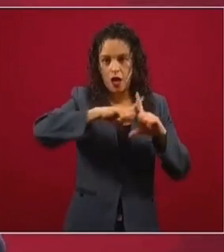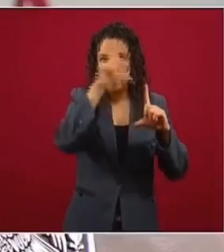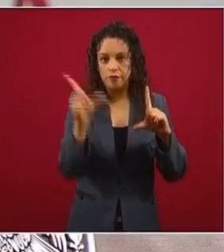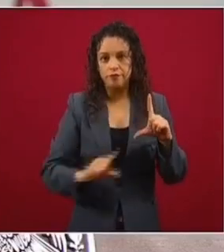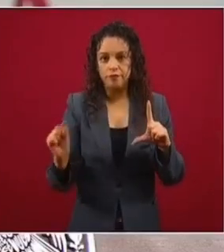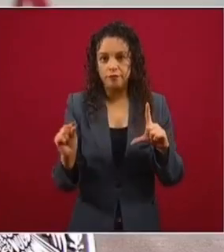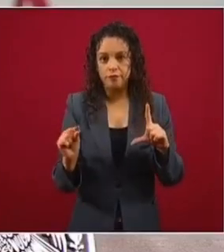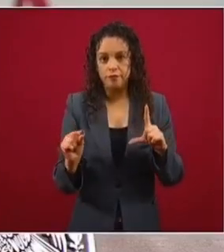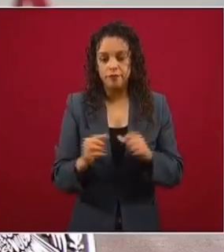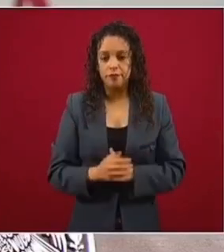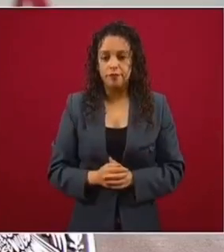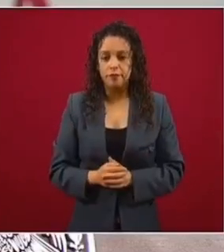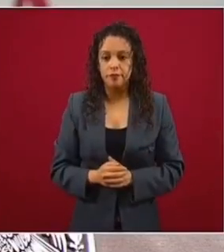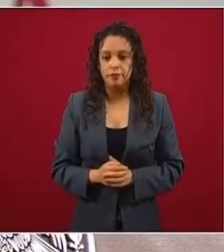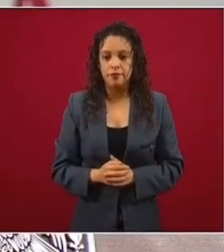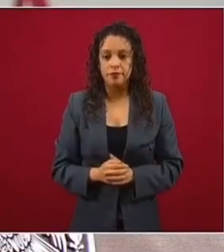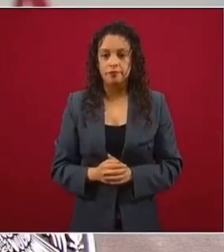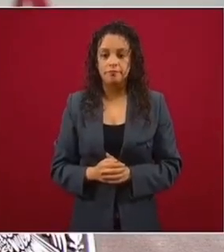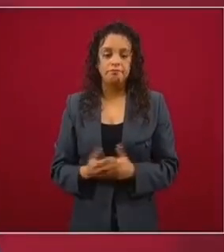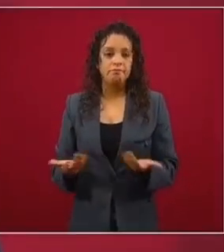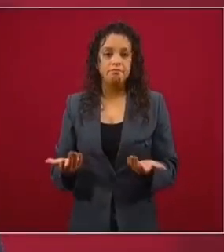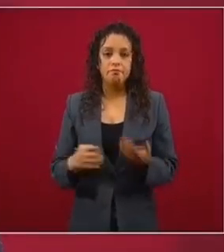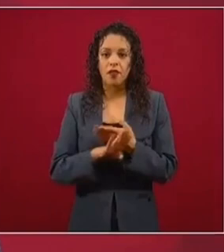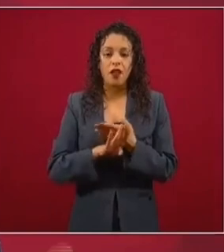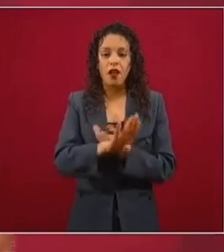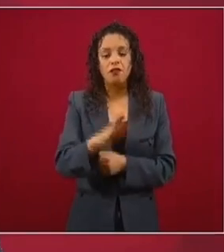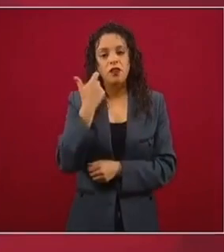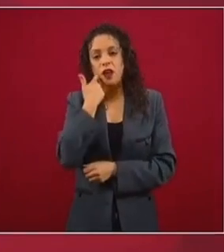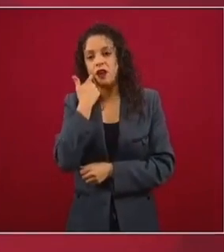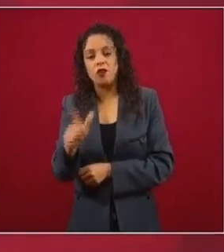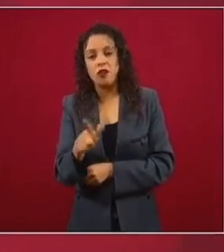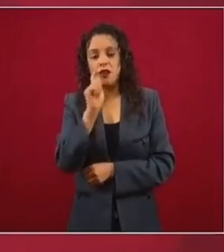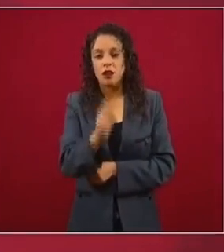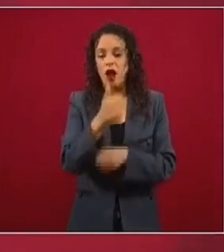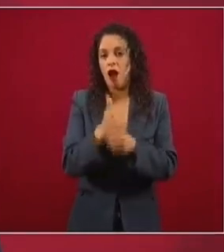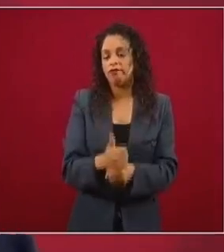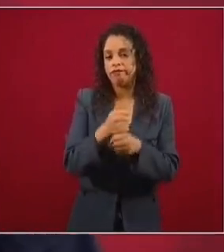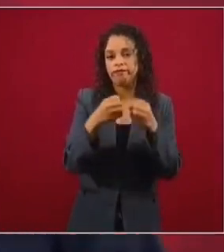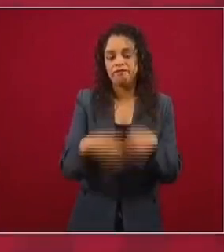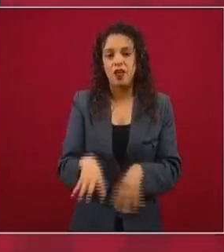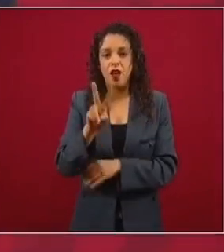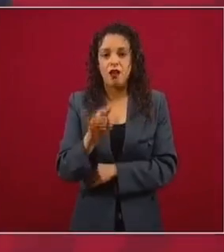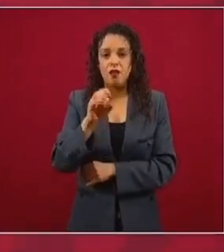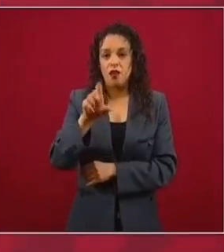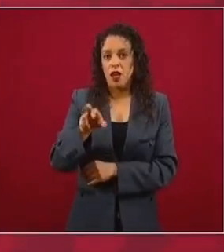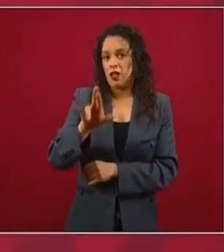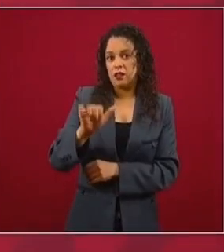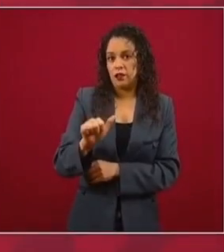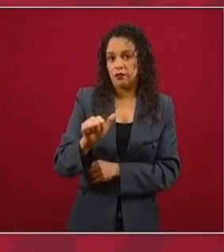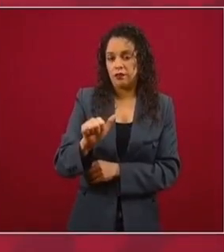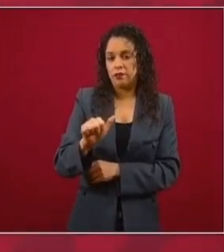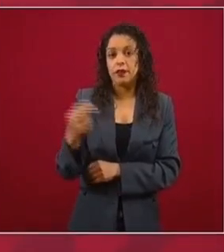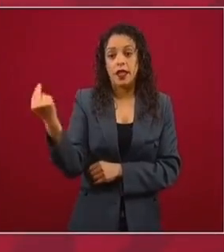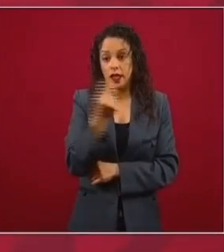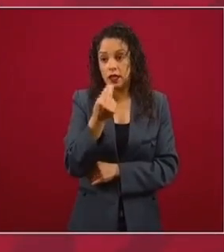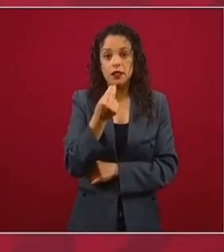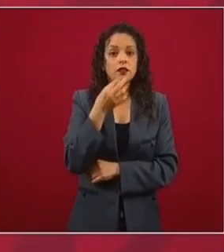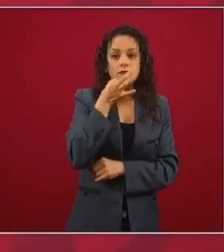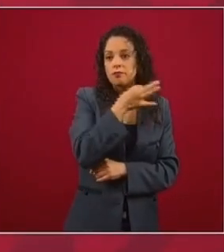no queremos la violencia. La convocatoria siempre va ser a que nos portemos bien,